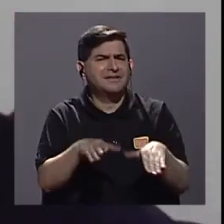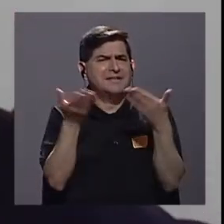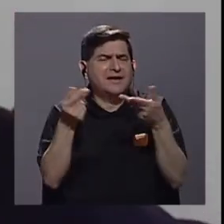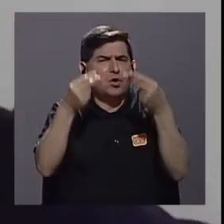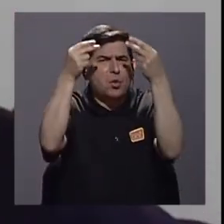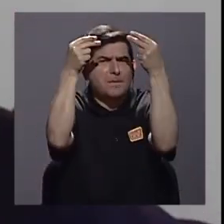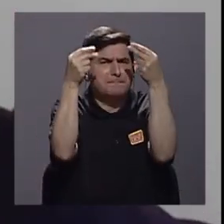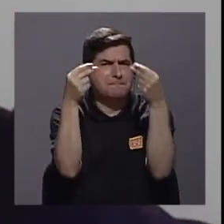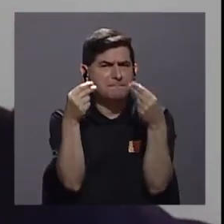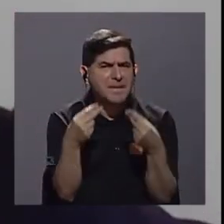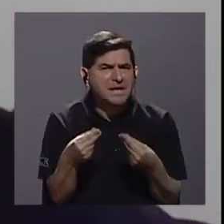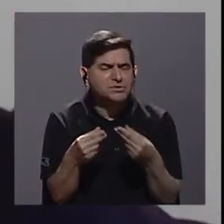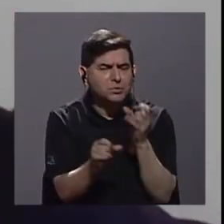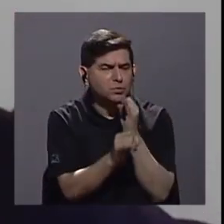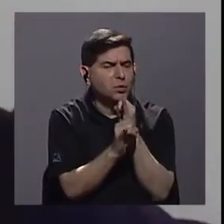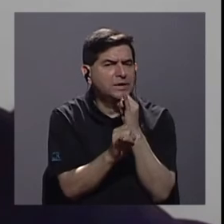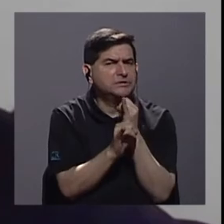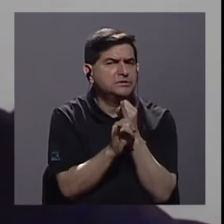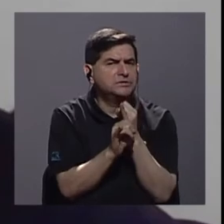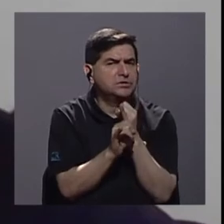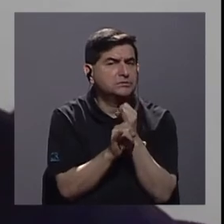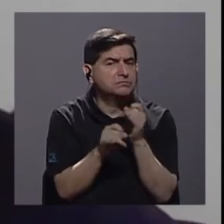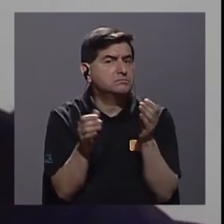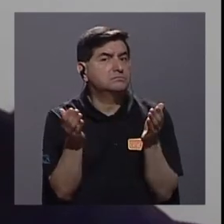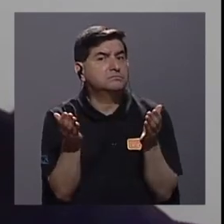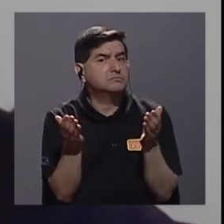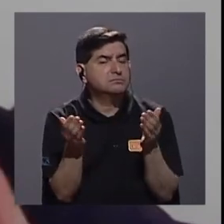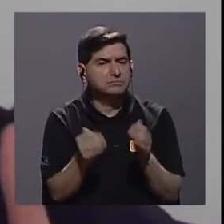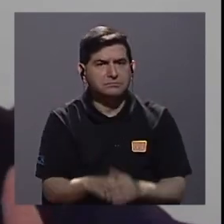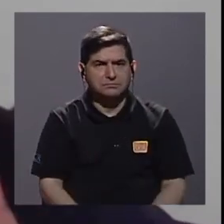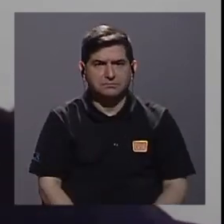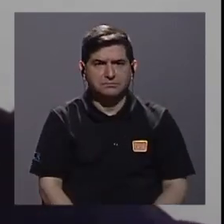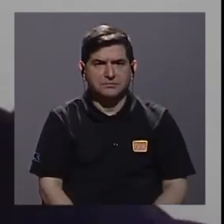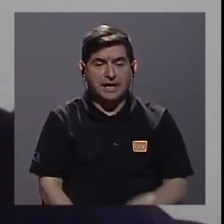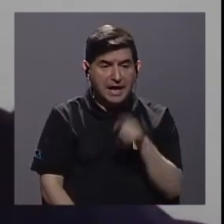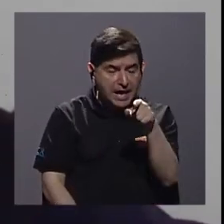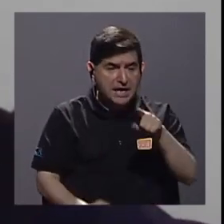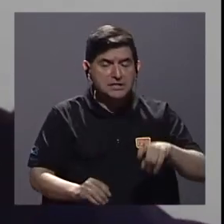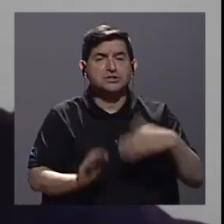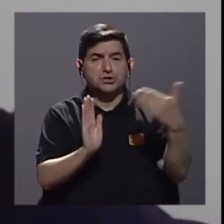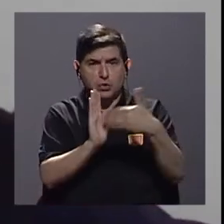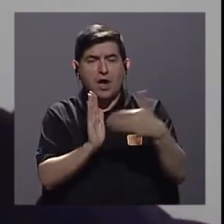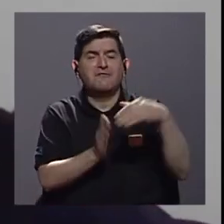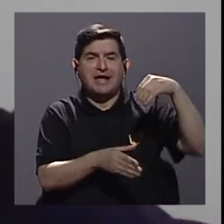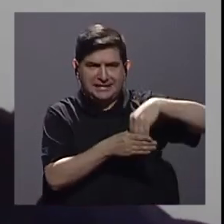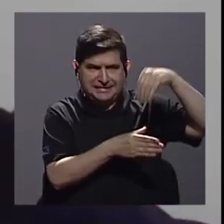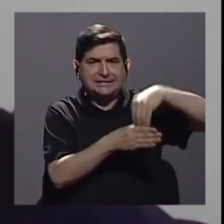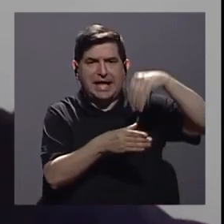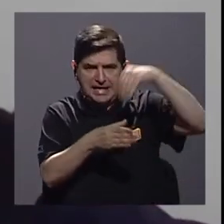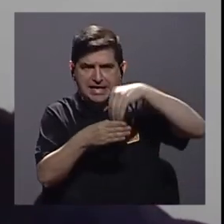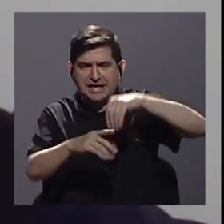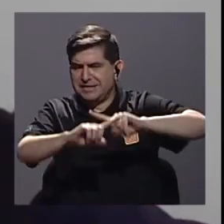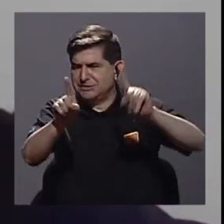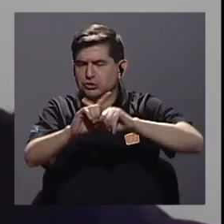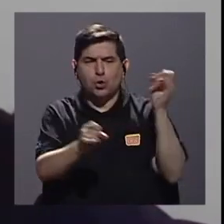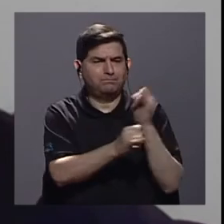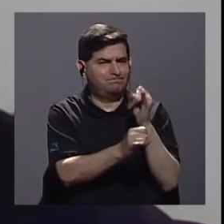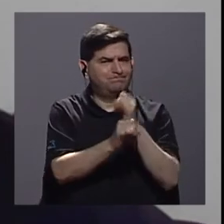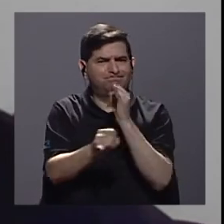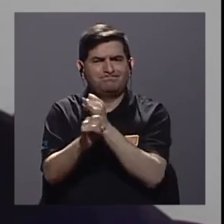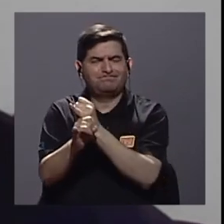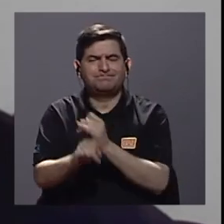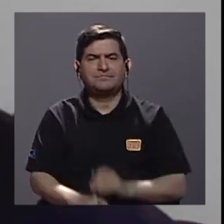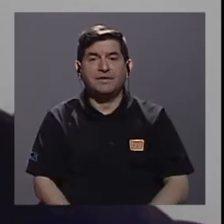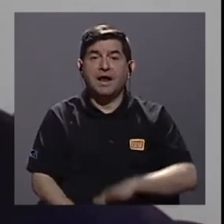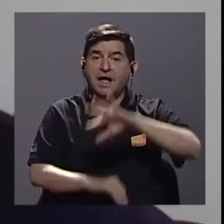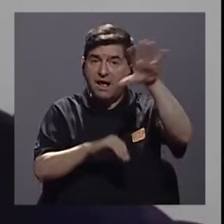presupuestos institucionales, verdad? Esto entra a afectar los ingresos de muchas instituciones, ¿verdad?